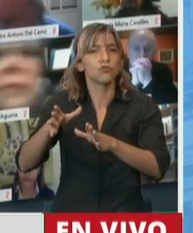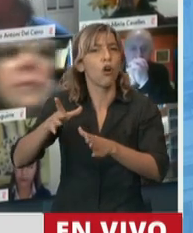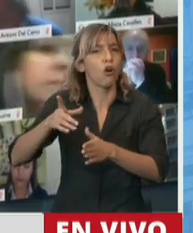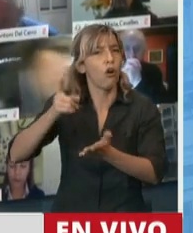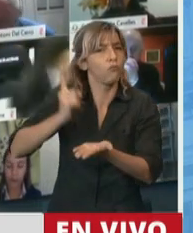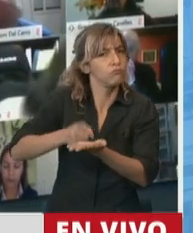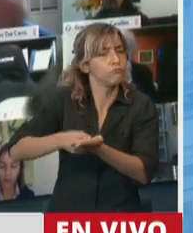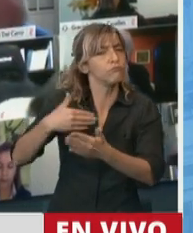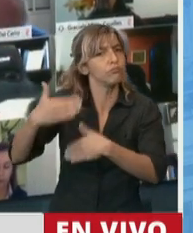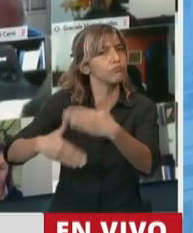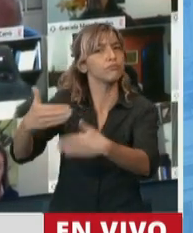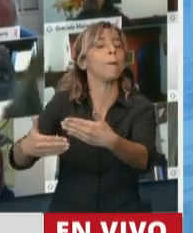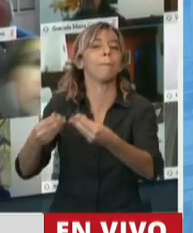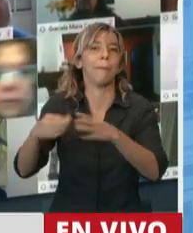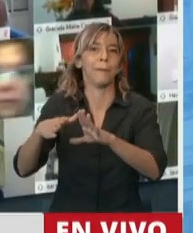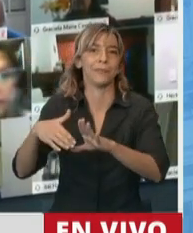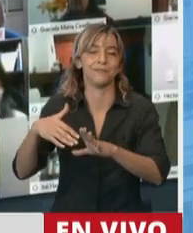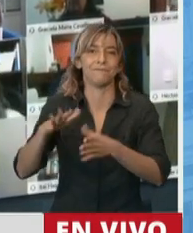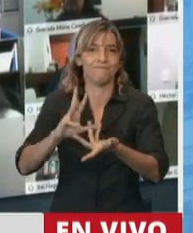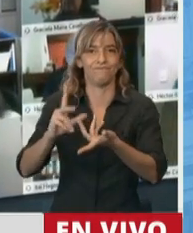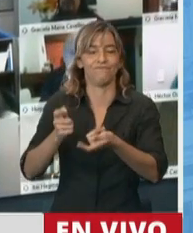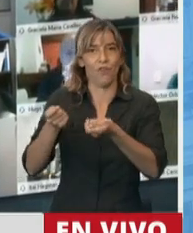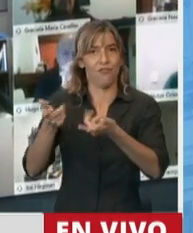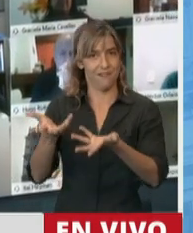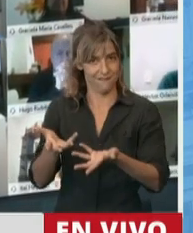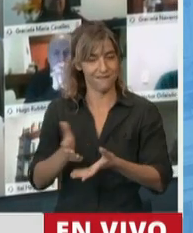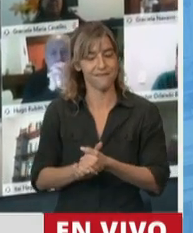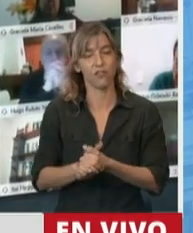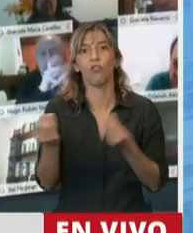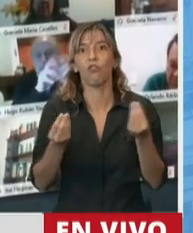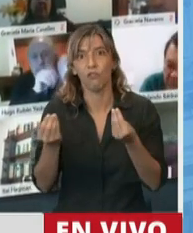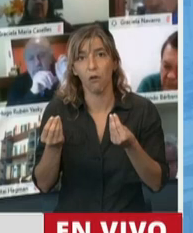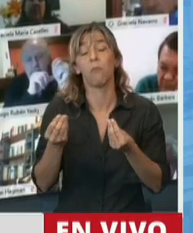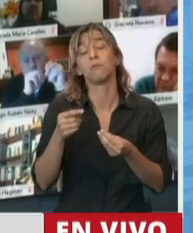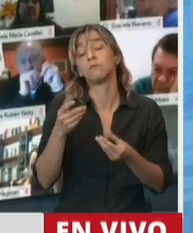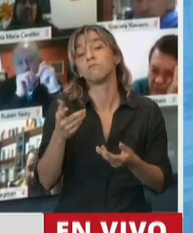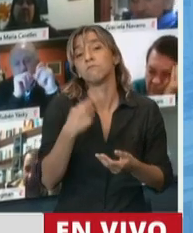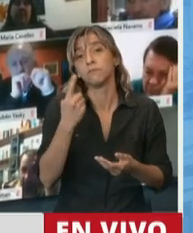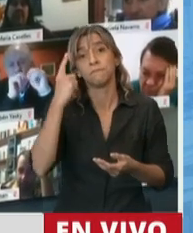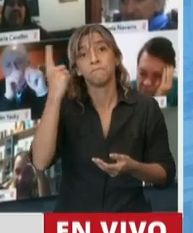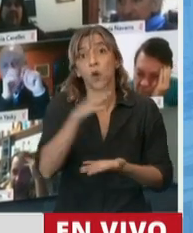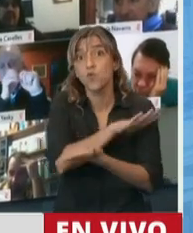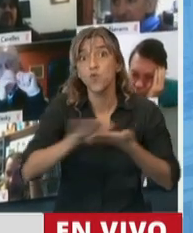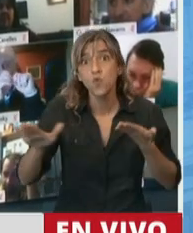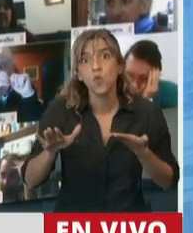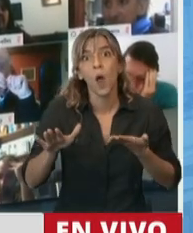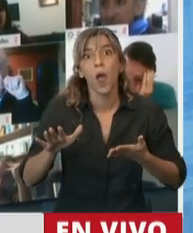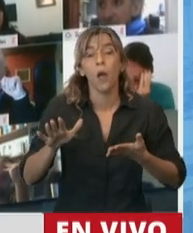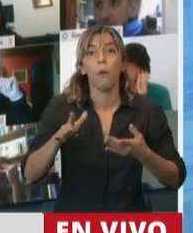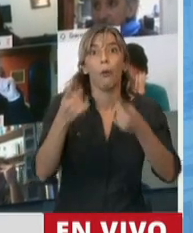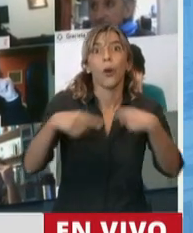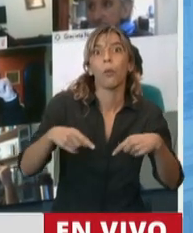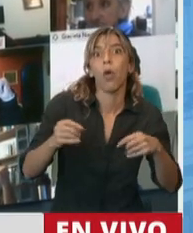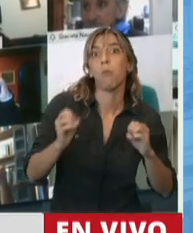teletrabajo. No es una actividad ni nueva ni novedosa, pero no es menos cierto que el aislamiento social y la